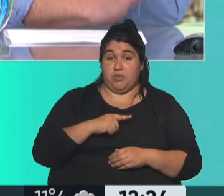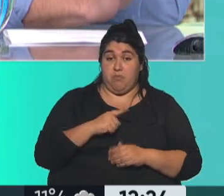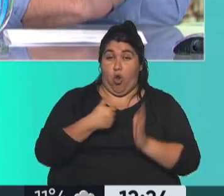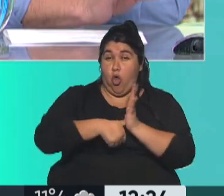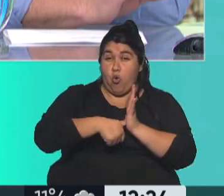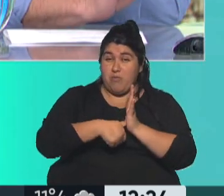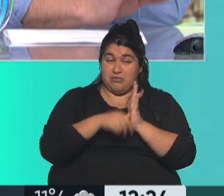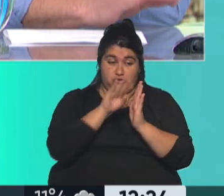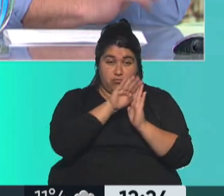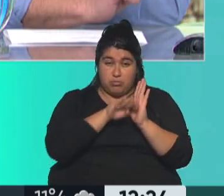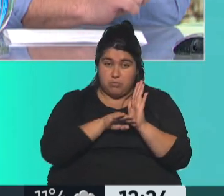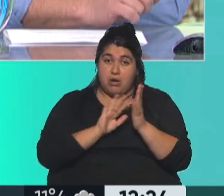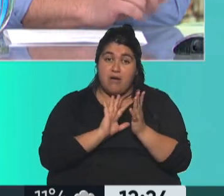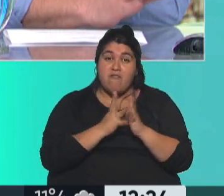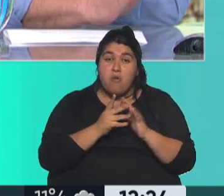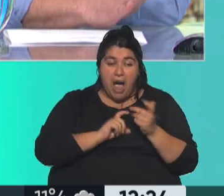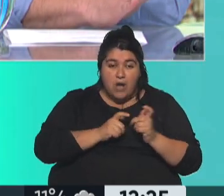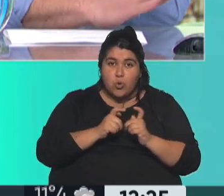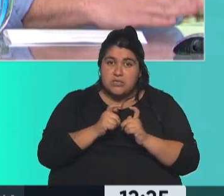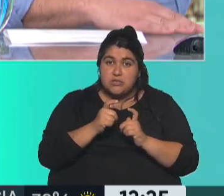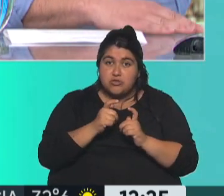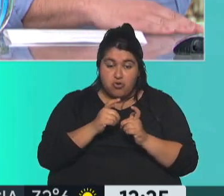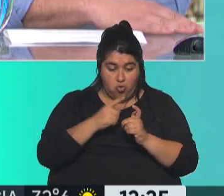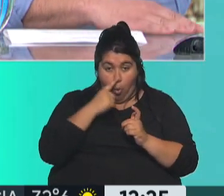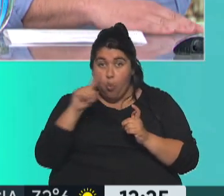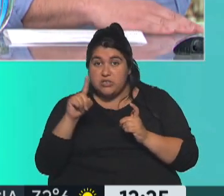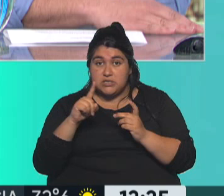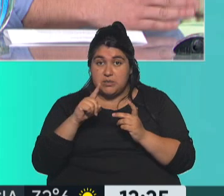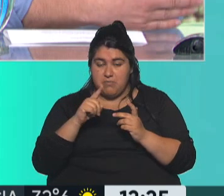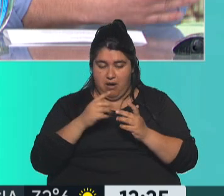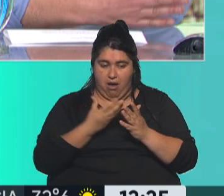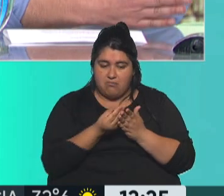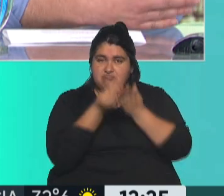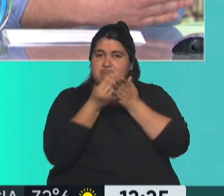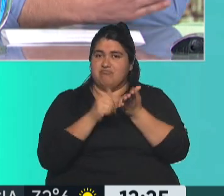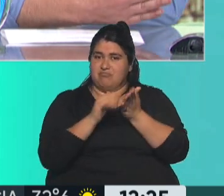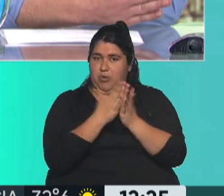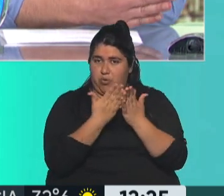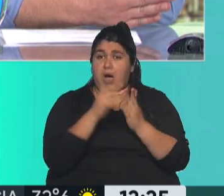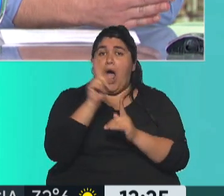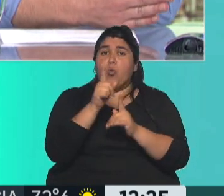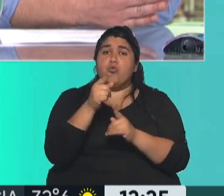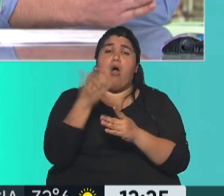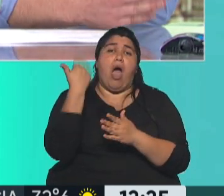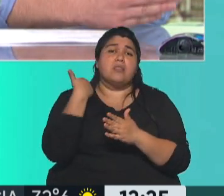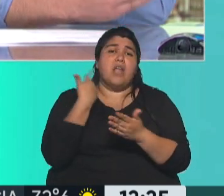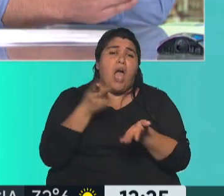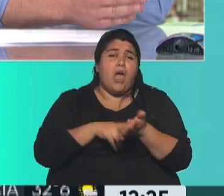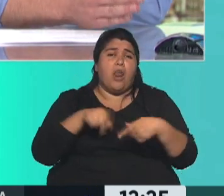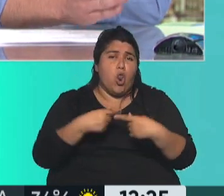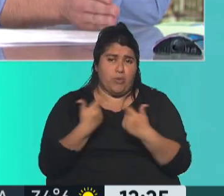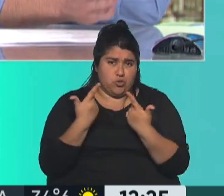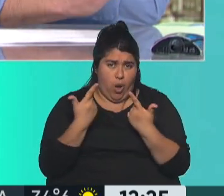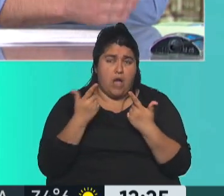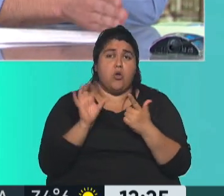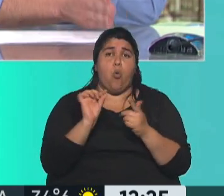Sí. La última versión que tengas de tu DNI es con la que vos podés ir a votar. Hay gente que no lo renovó desde hace muchos años, hay gente